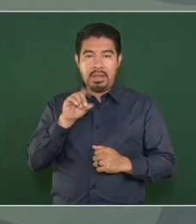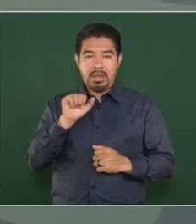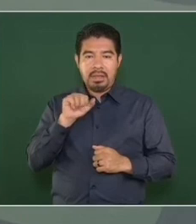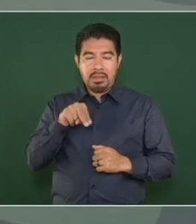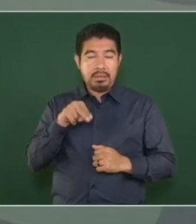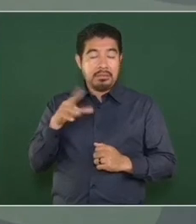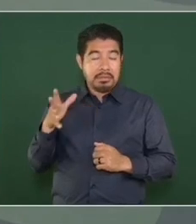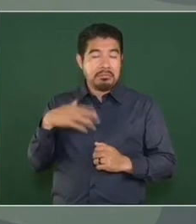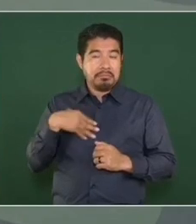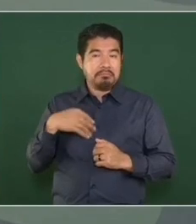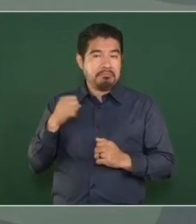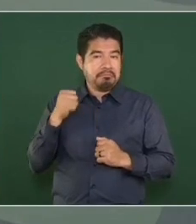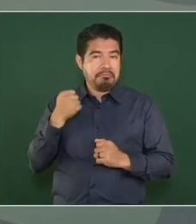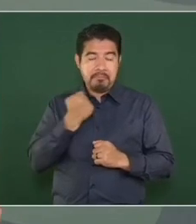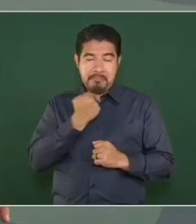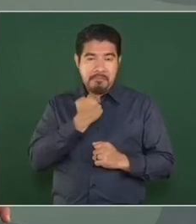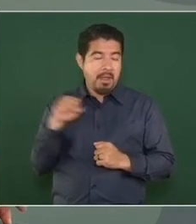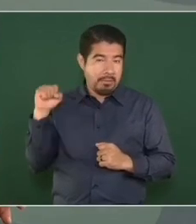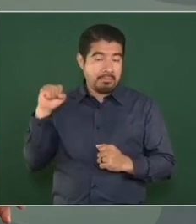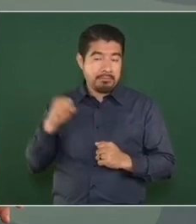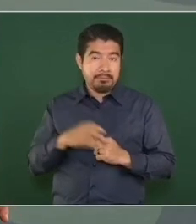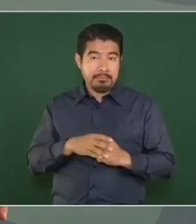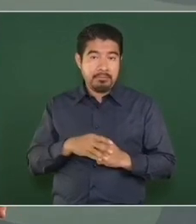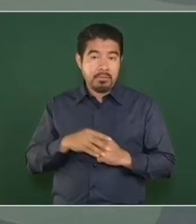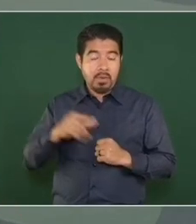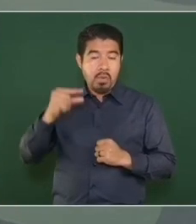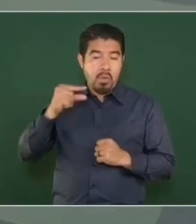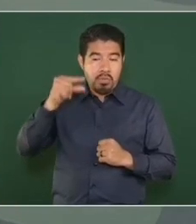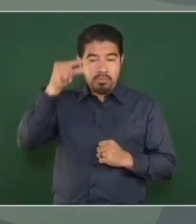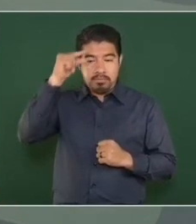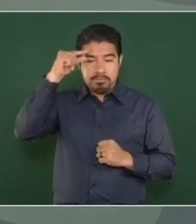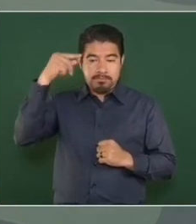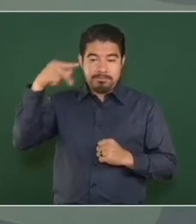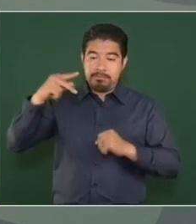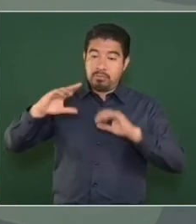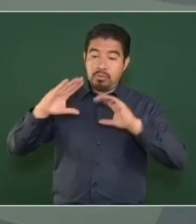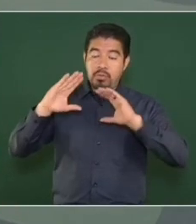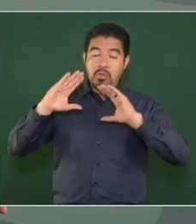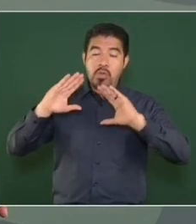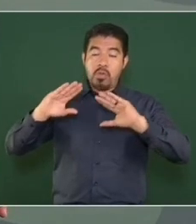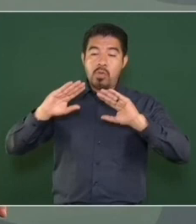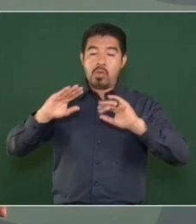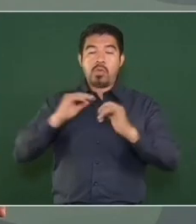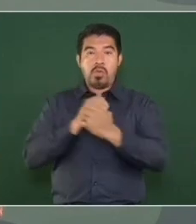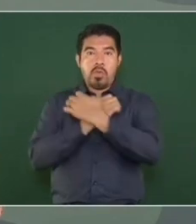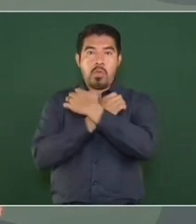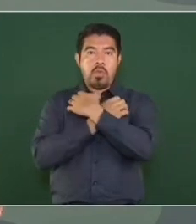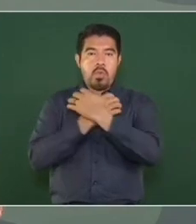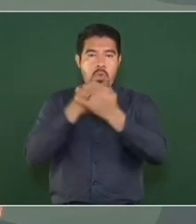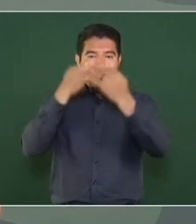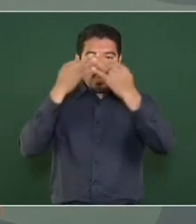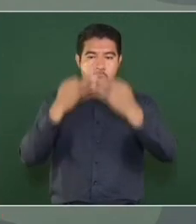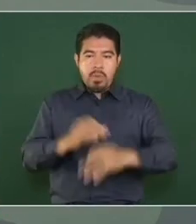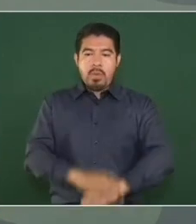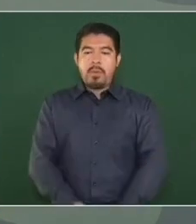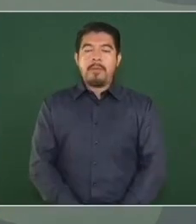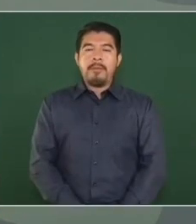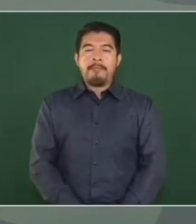está formado. Yo tengo